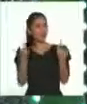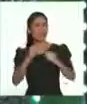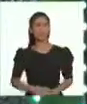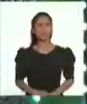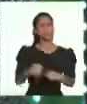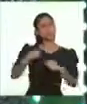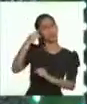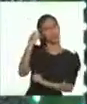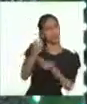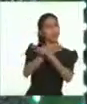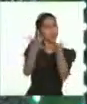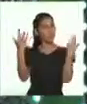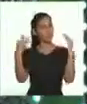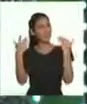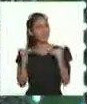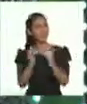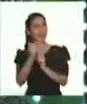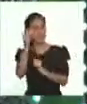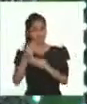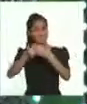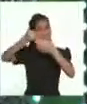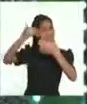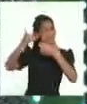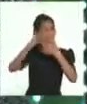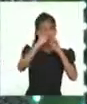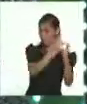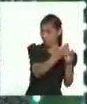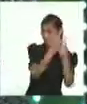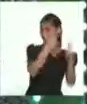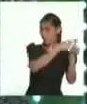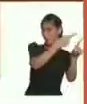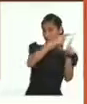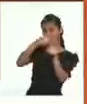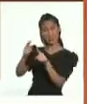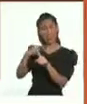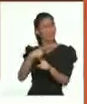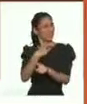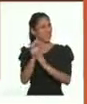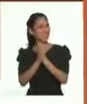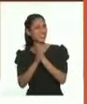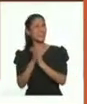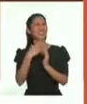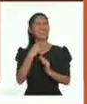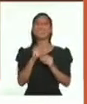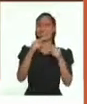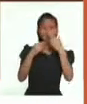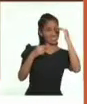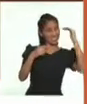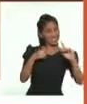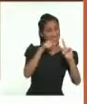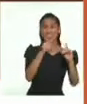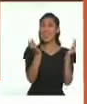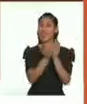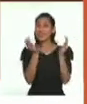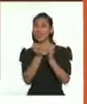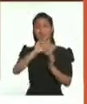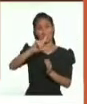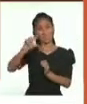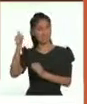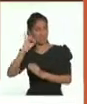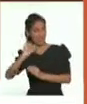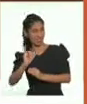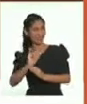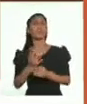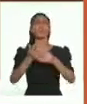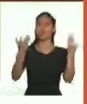compartido chicos. Yo creo que ustedes ya conocían desde antes sobre el respeto por la diversidad. Me emocionó mucho escuchar el caso de la niña en el colegio de Iyari.